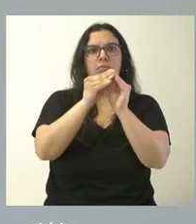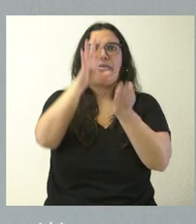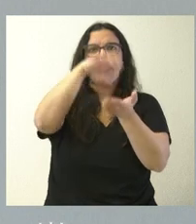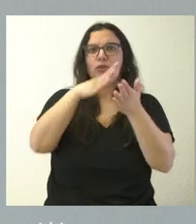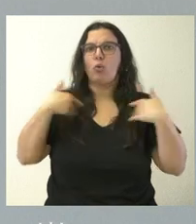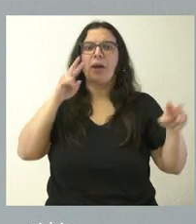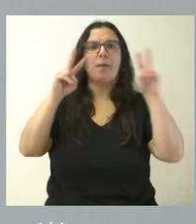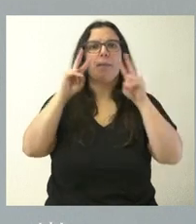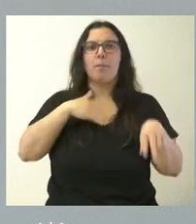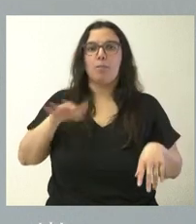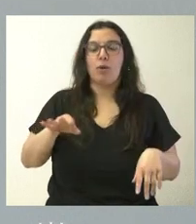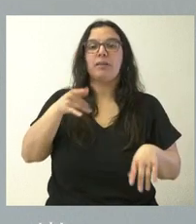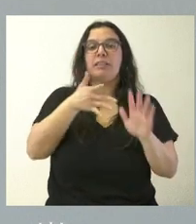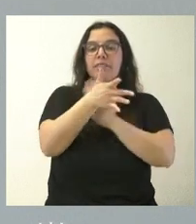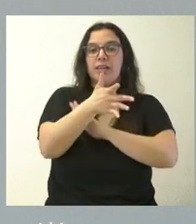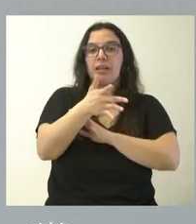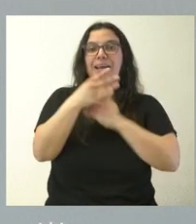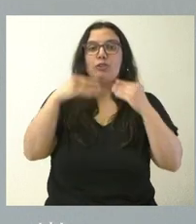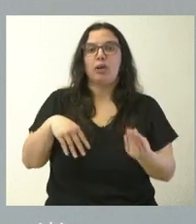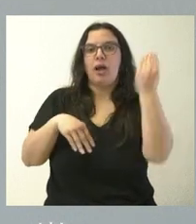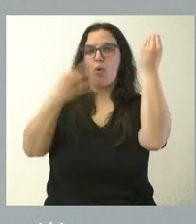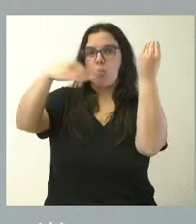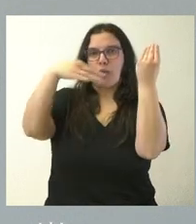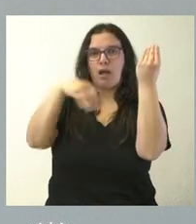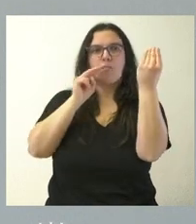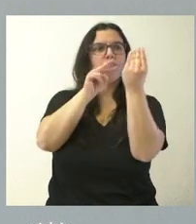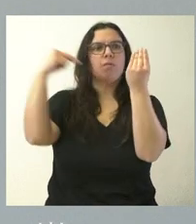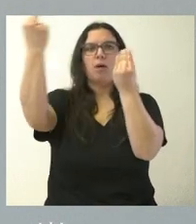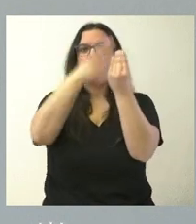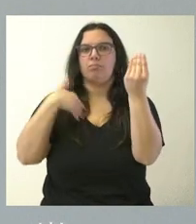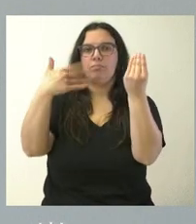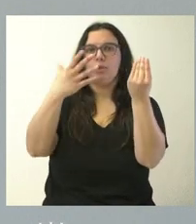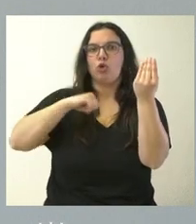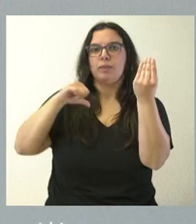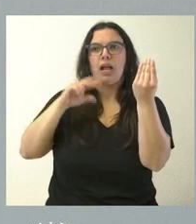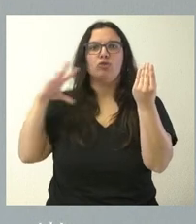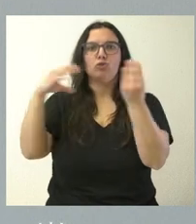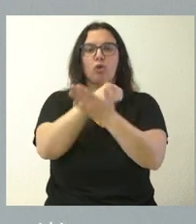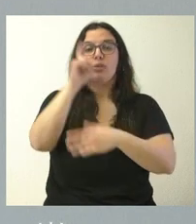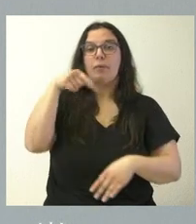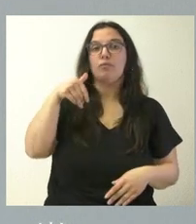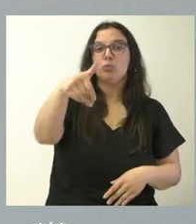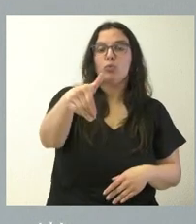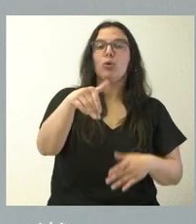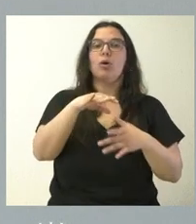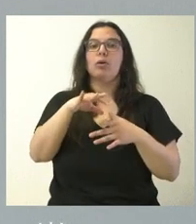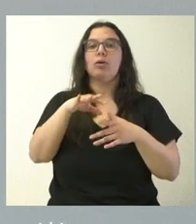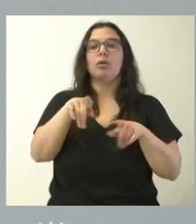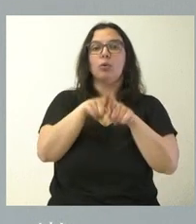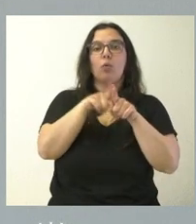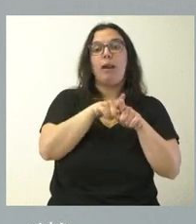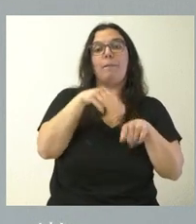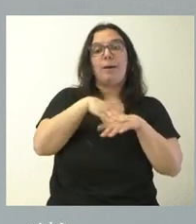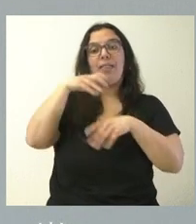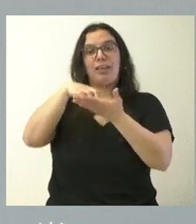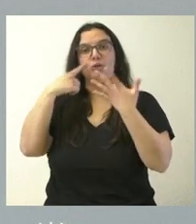que va a suponer la existencia de una historia clínica única en hospitales de Castilla y León y en el futuro en la unión con primaria. Y de